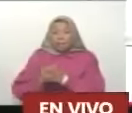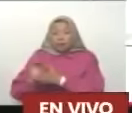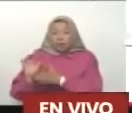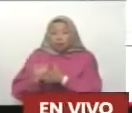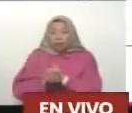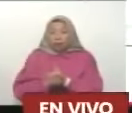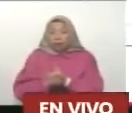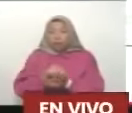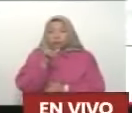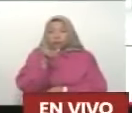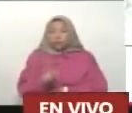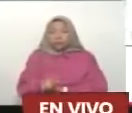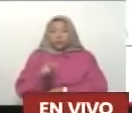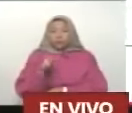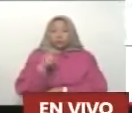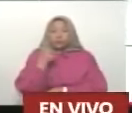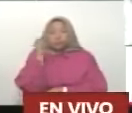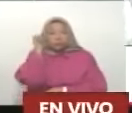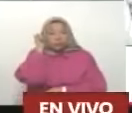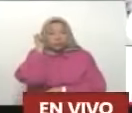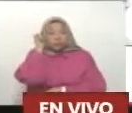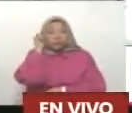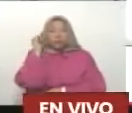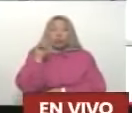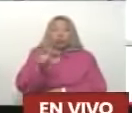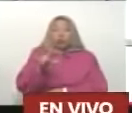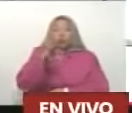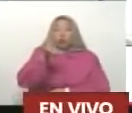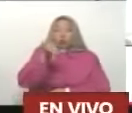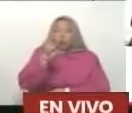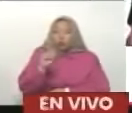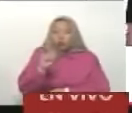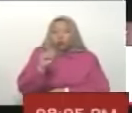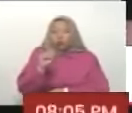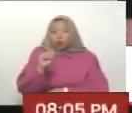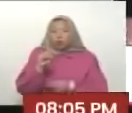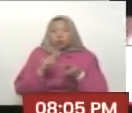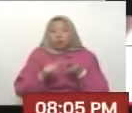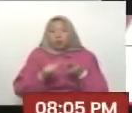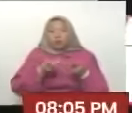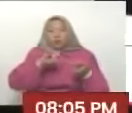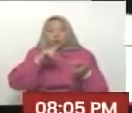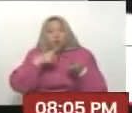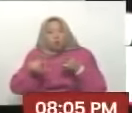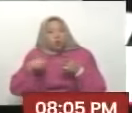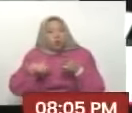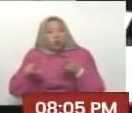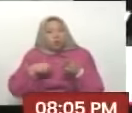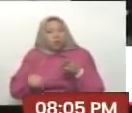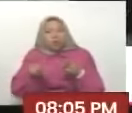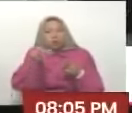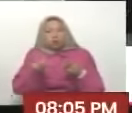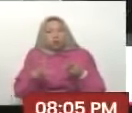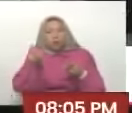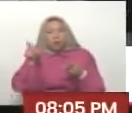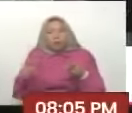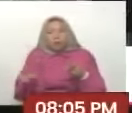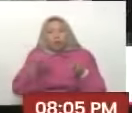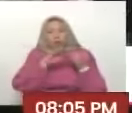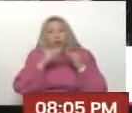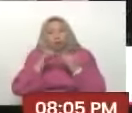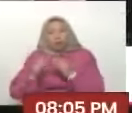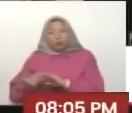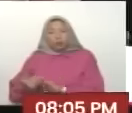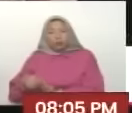Ofelia Margarita Luis Alejandro Cabello Soleil Paez José Pérez Robertsi Vázquez Loride Sequera